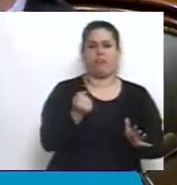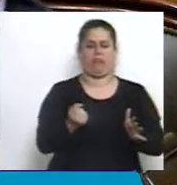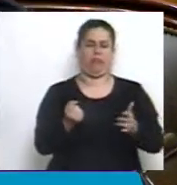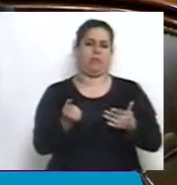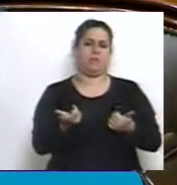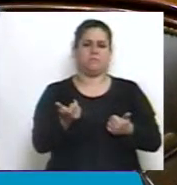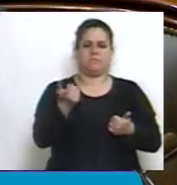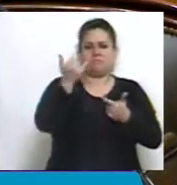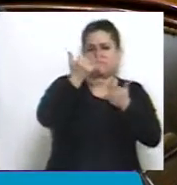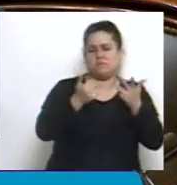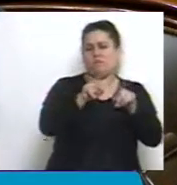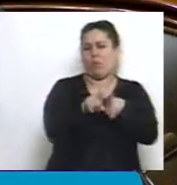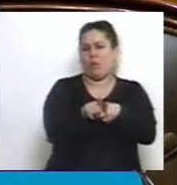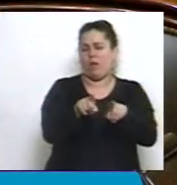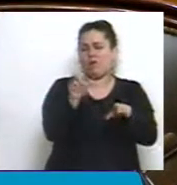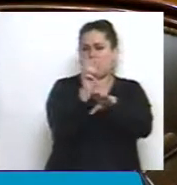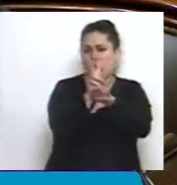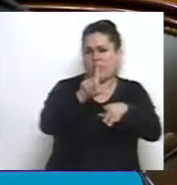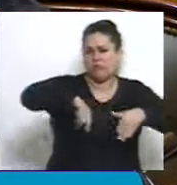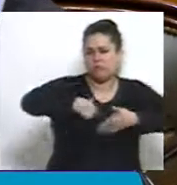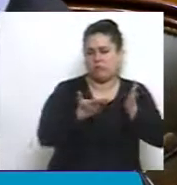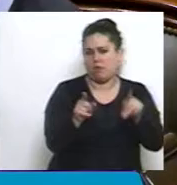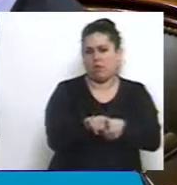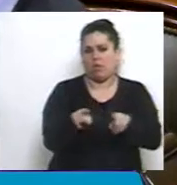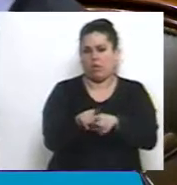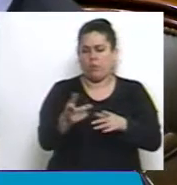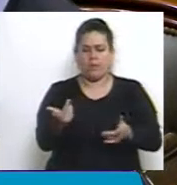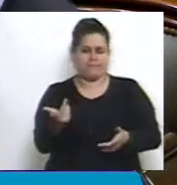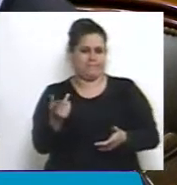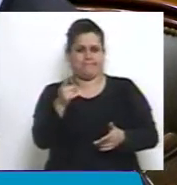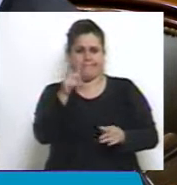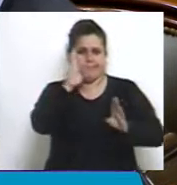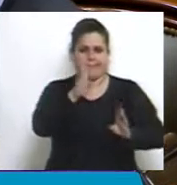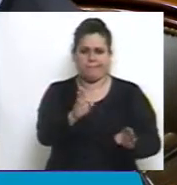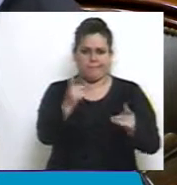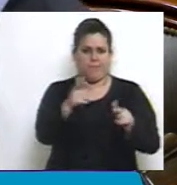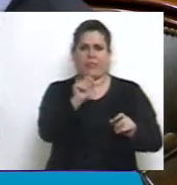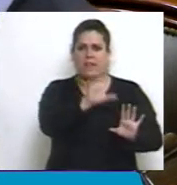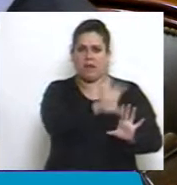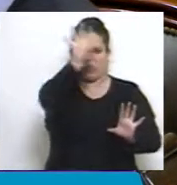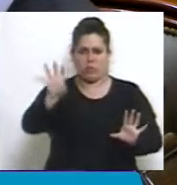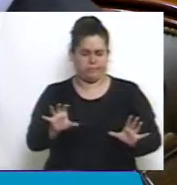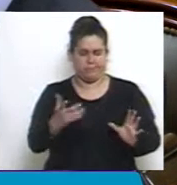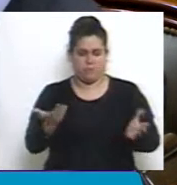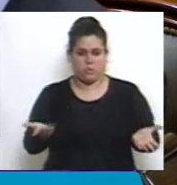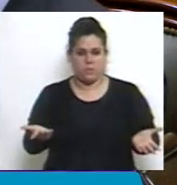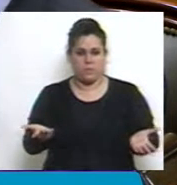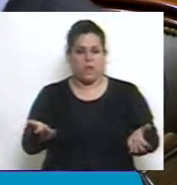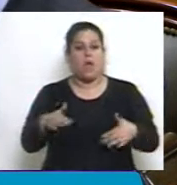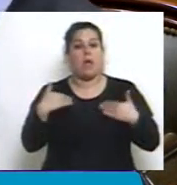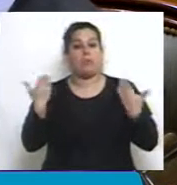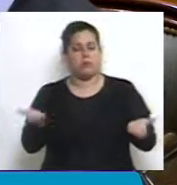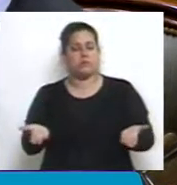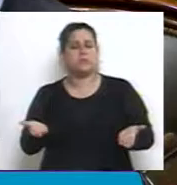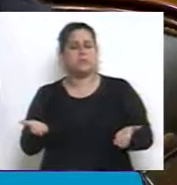afecta a la seguridad social que se le distrae de los recursos de las provincias. Entonces,